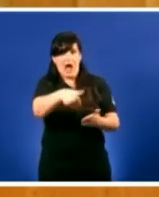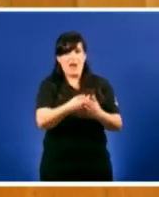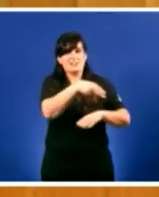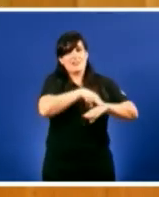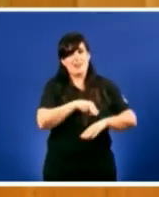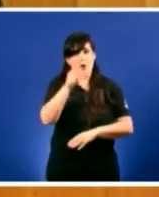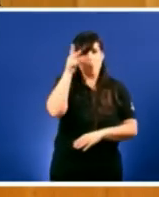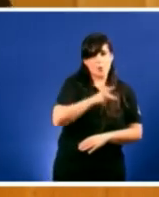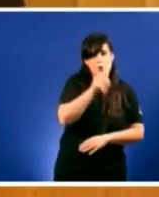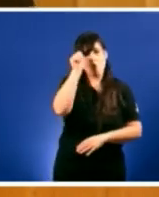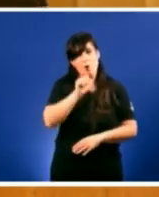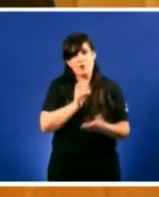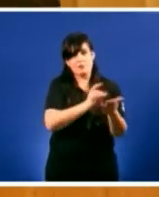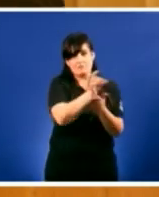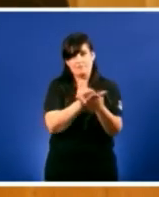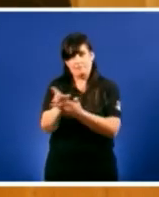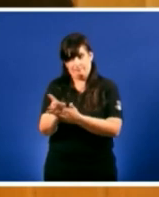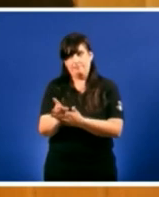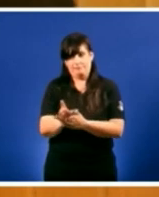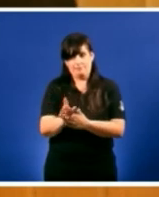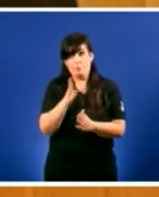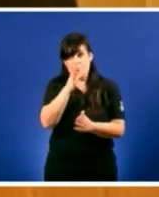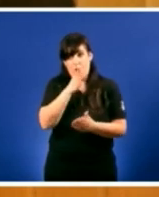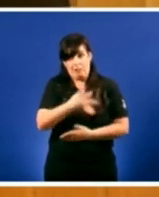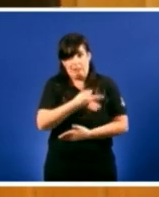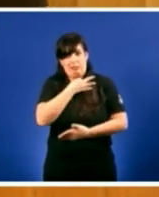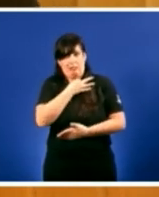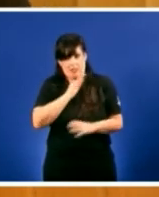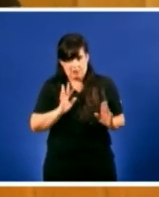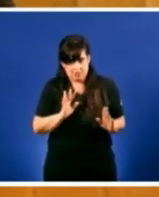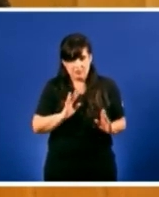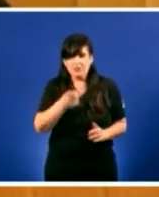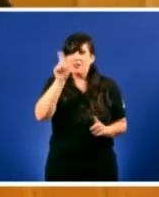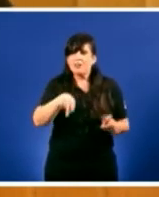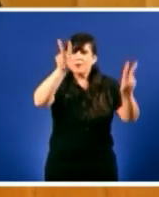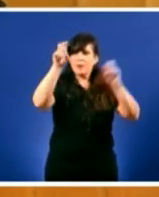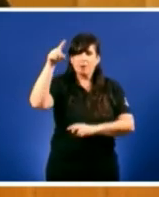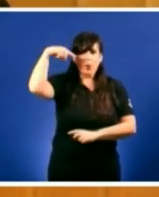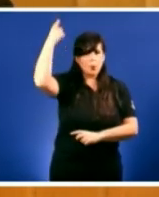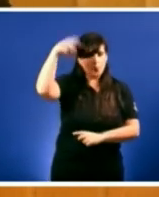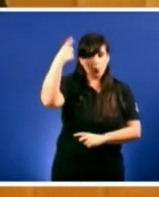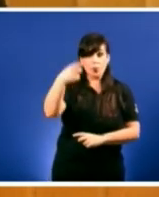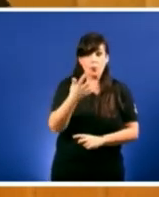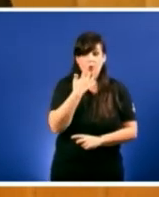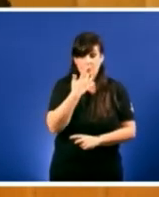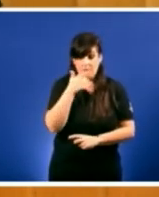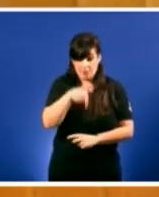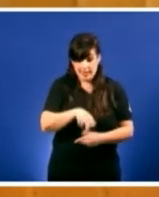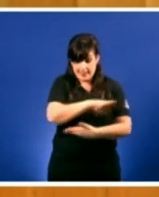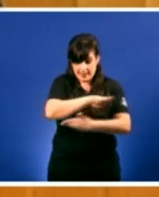Ogrense xogou as apariencias coa nosa cultura a nosa cultura cerne do ser de Galiza